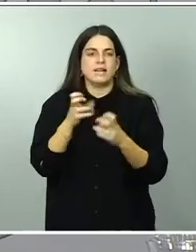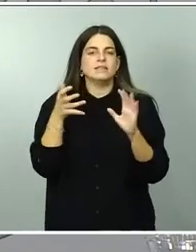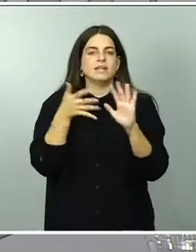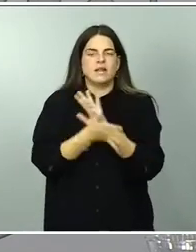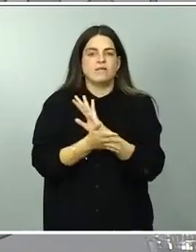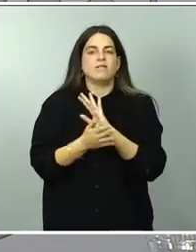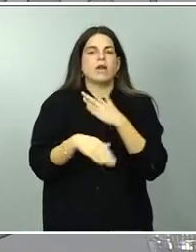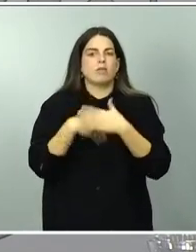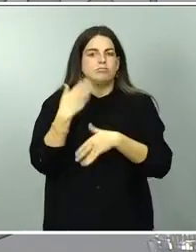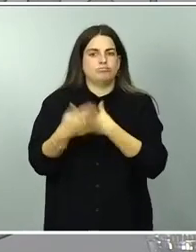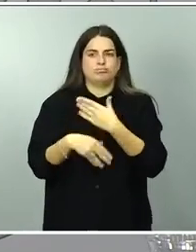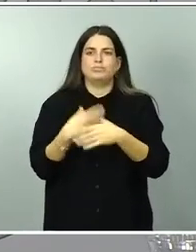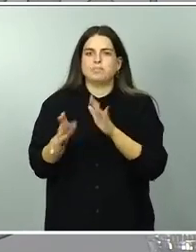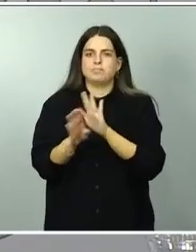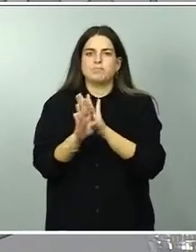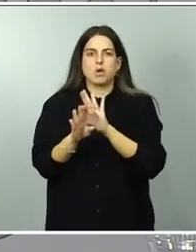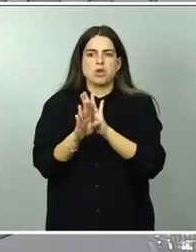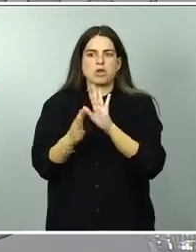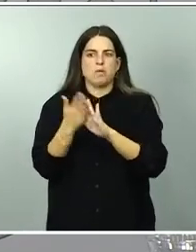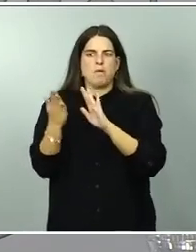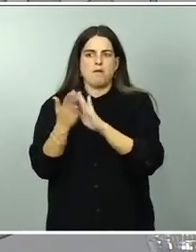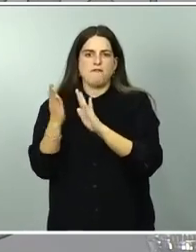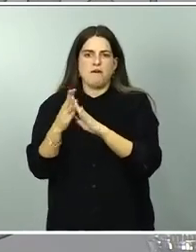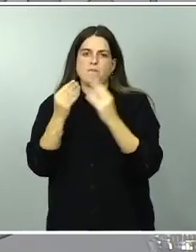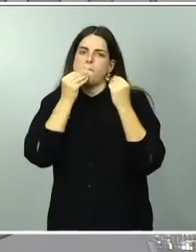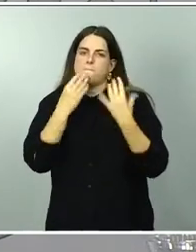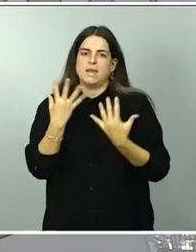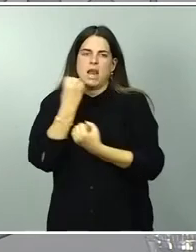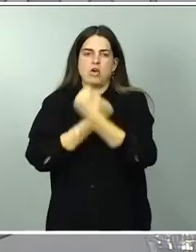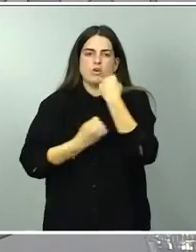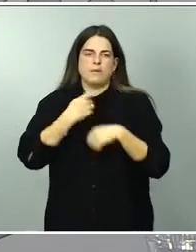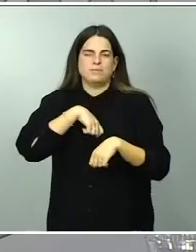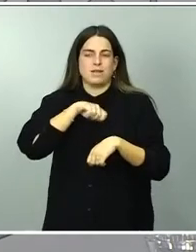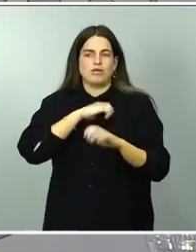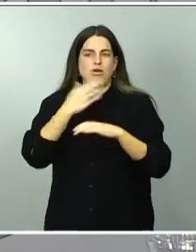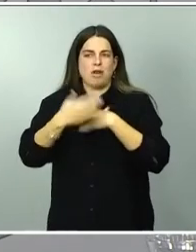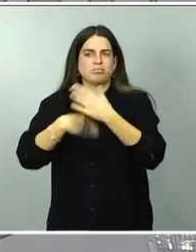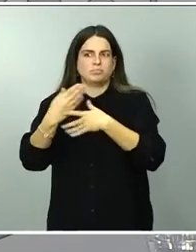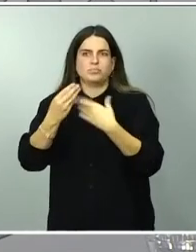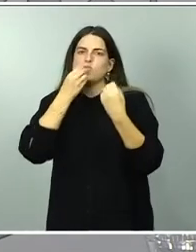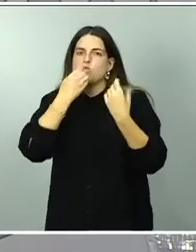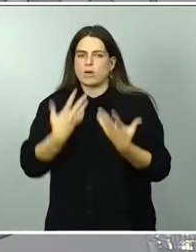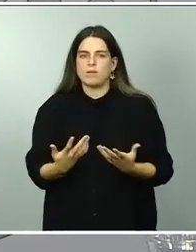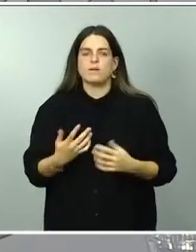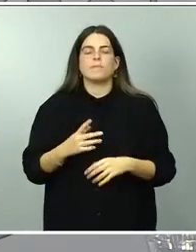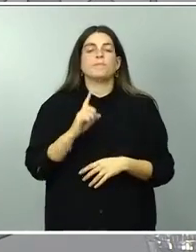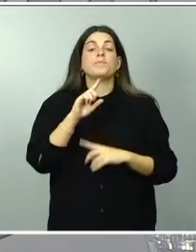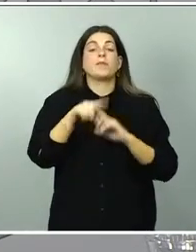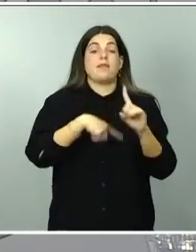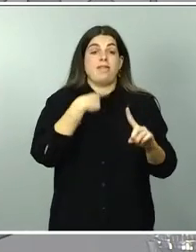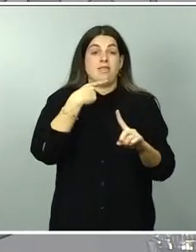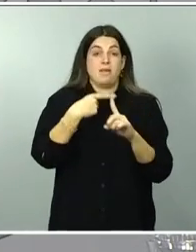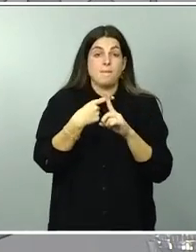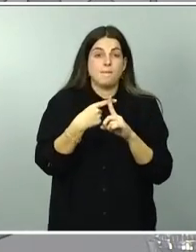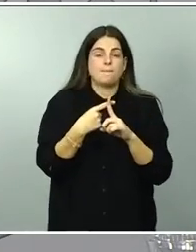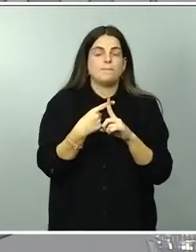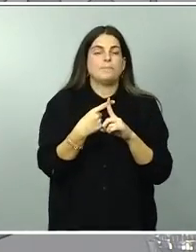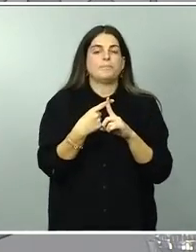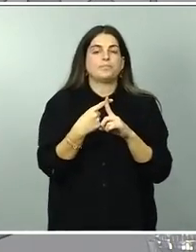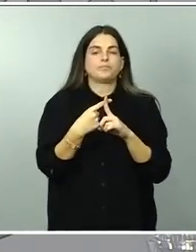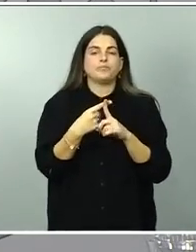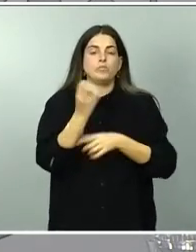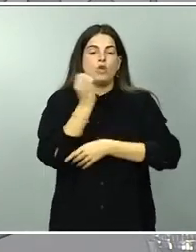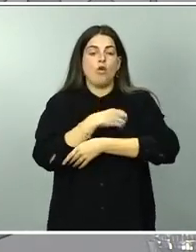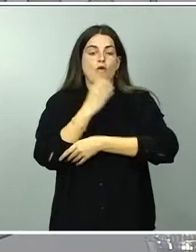de la economía. Al tiempo que somos capaces también de llevar a cabo ese magnífico despliegue de los fondos